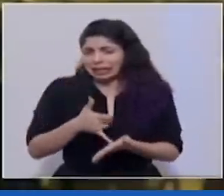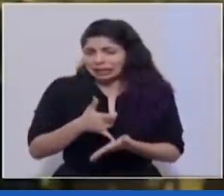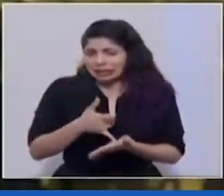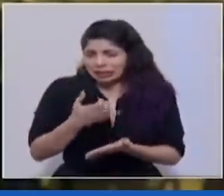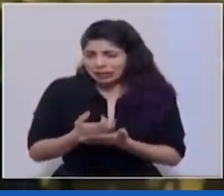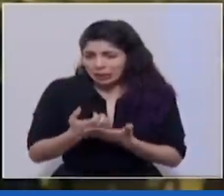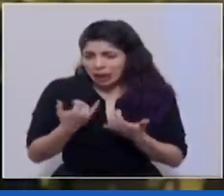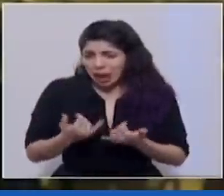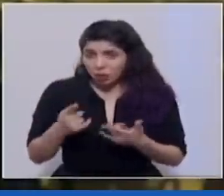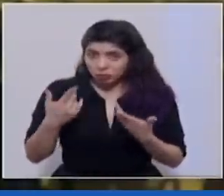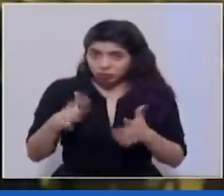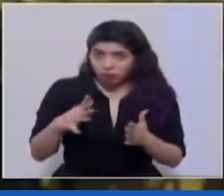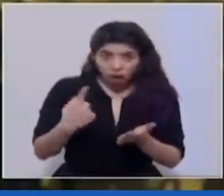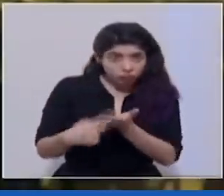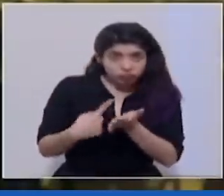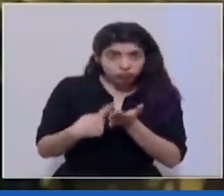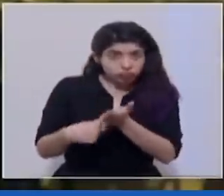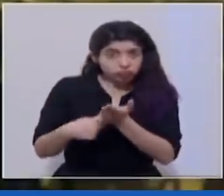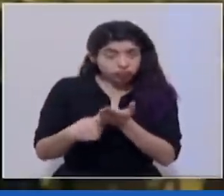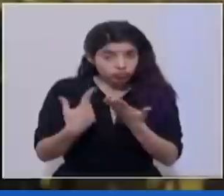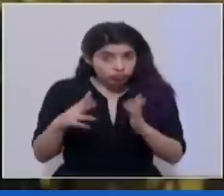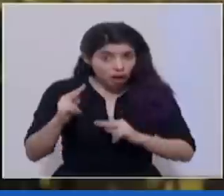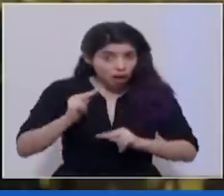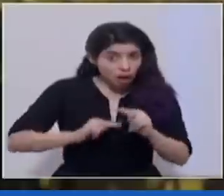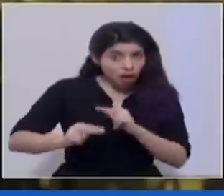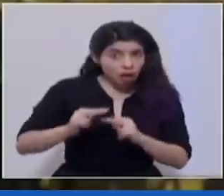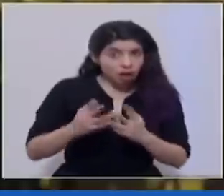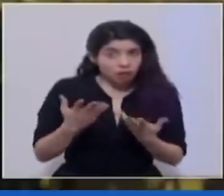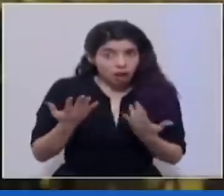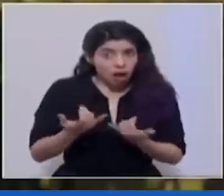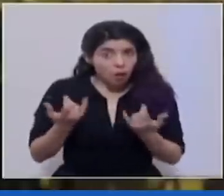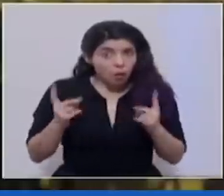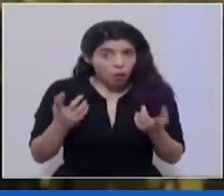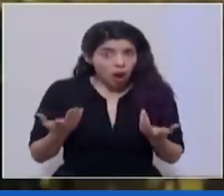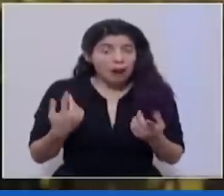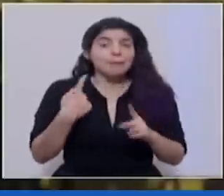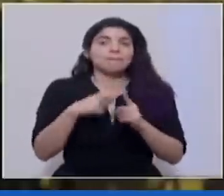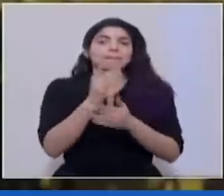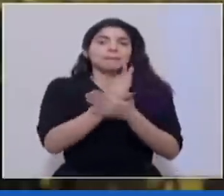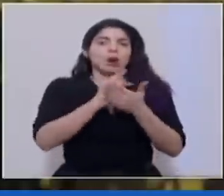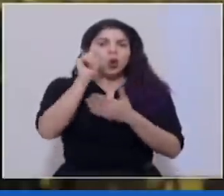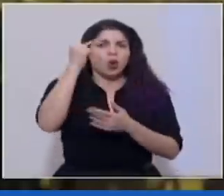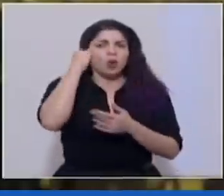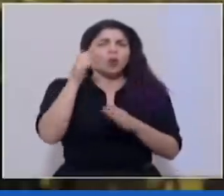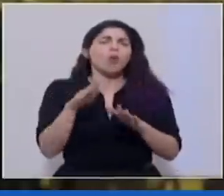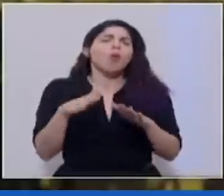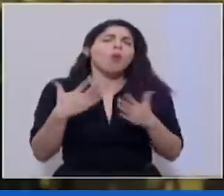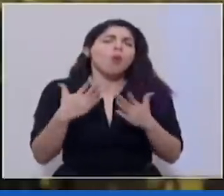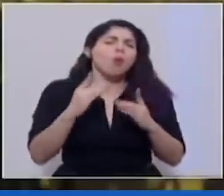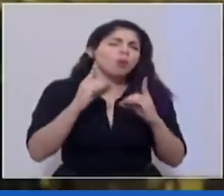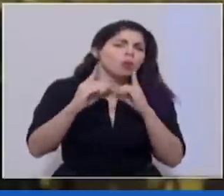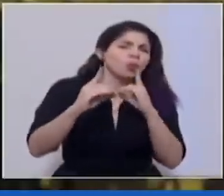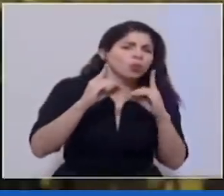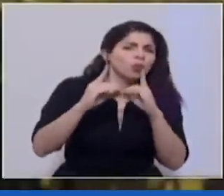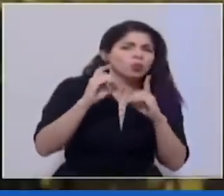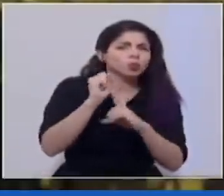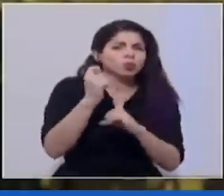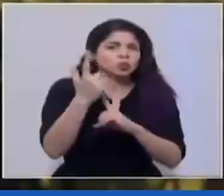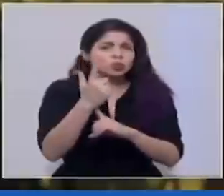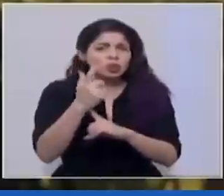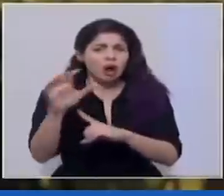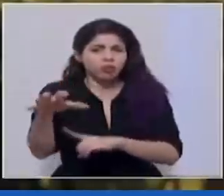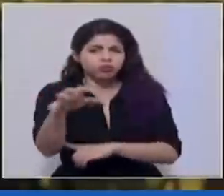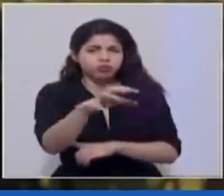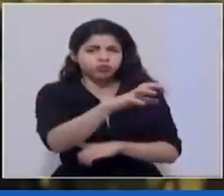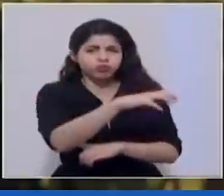periodo, qué conversaciones se han tenido y quería preguntarle a nombre del gobierno cómo han estado los diálogos sociales con todos los